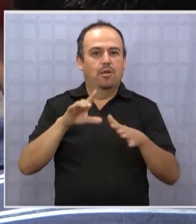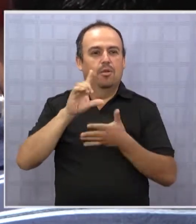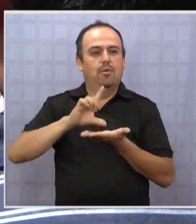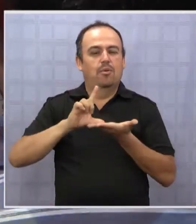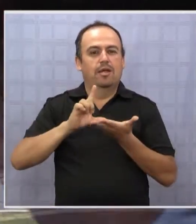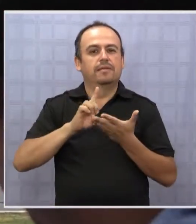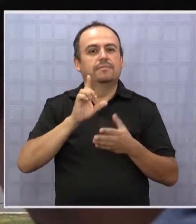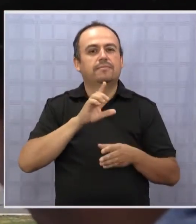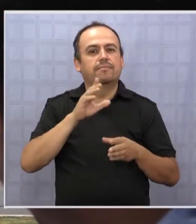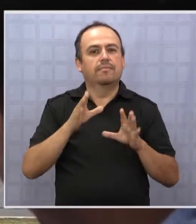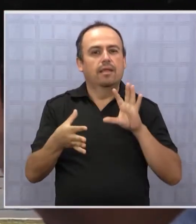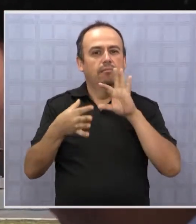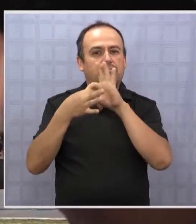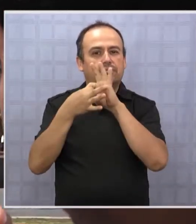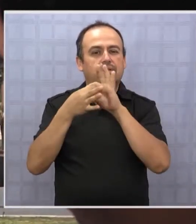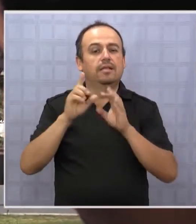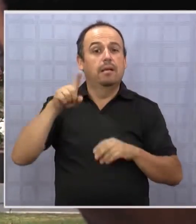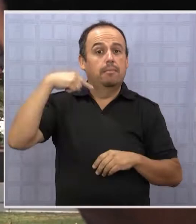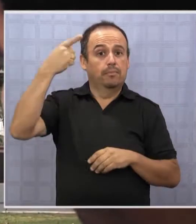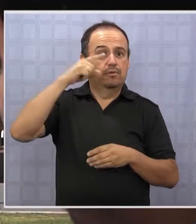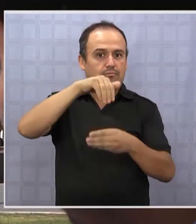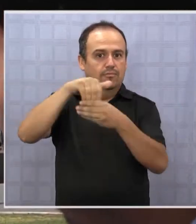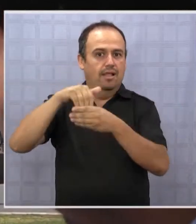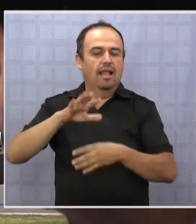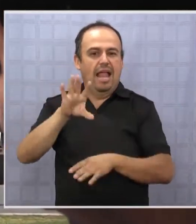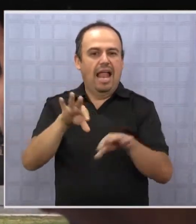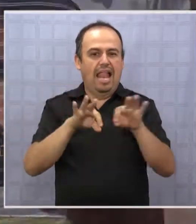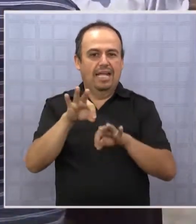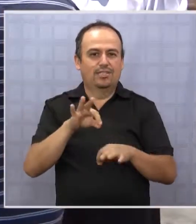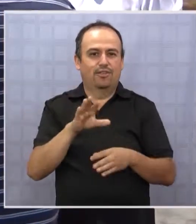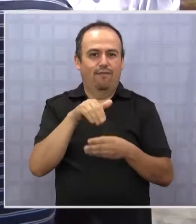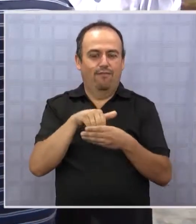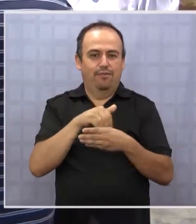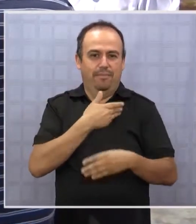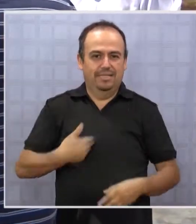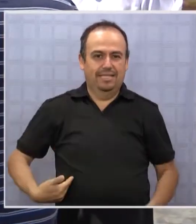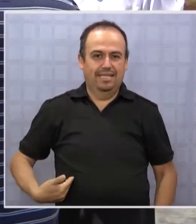posicionado dentro de la alianza para las próximas elecciones.